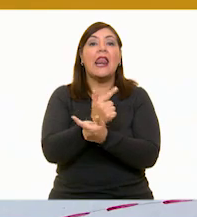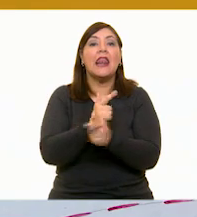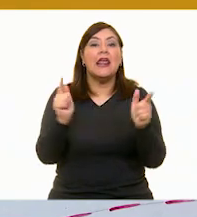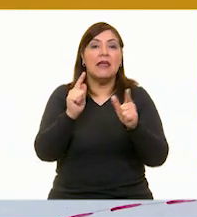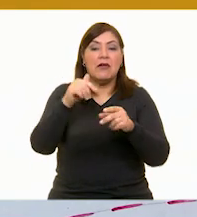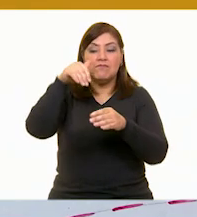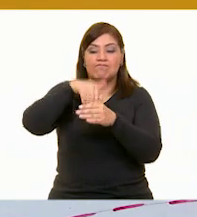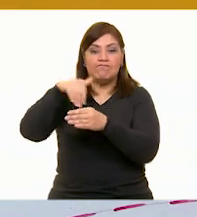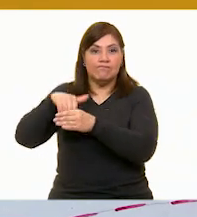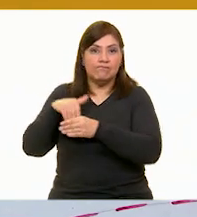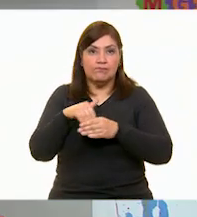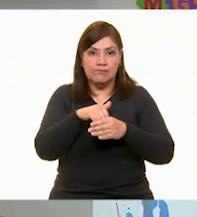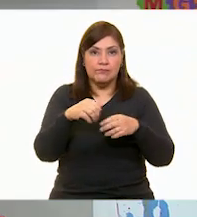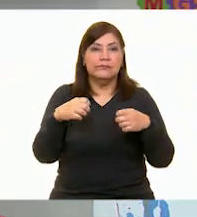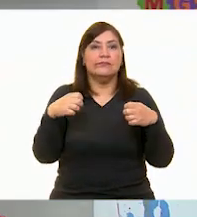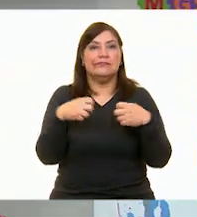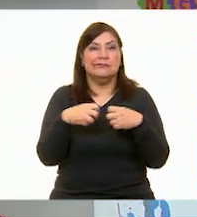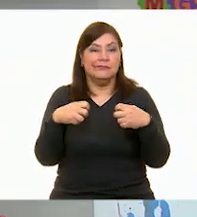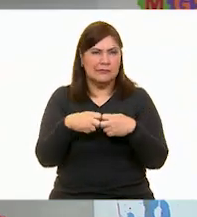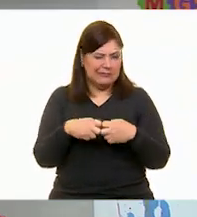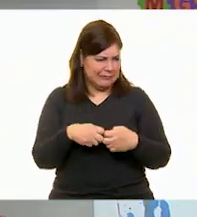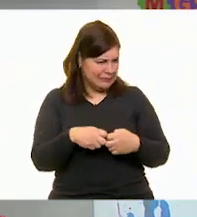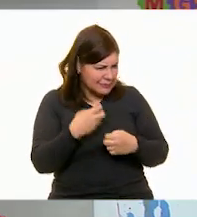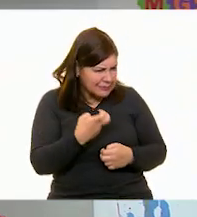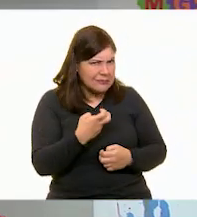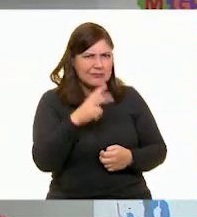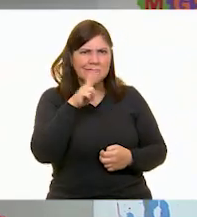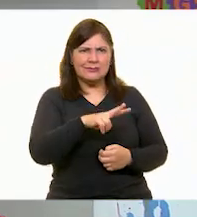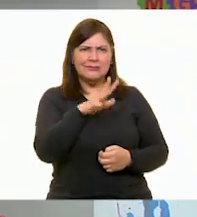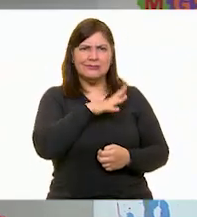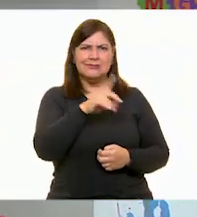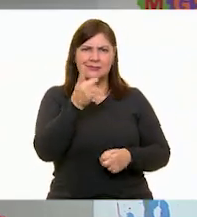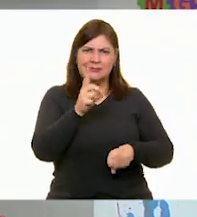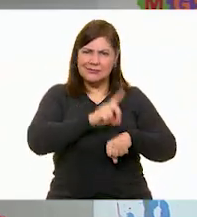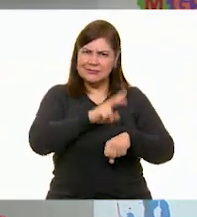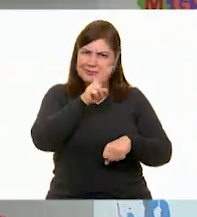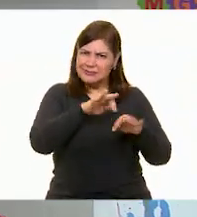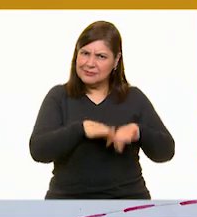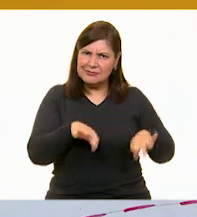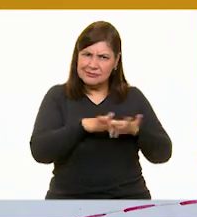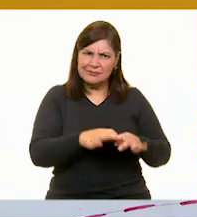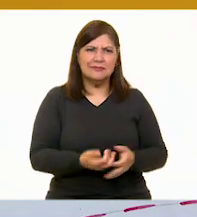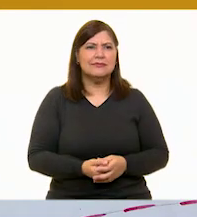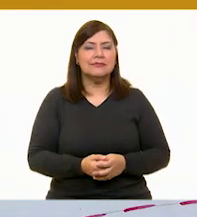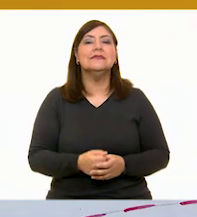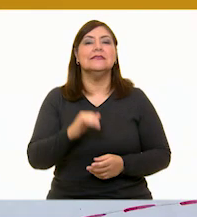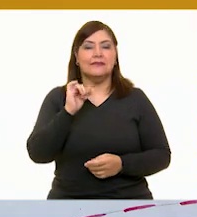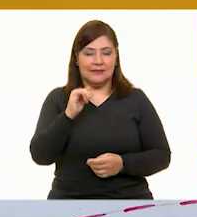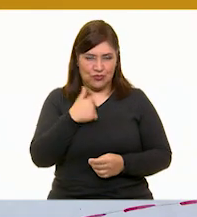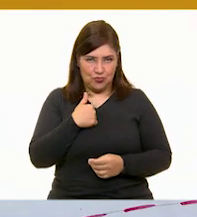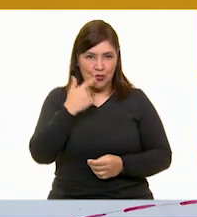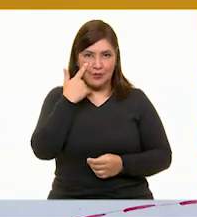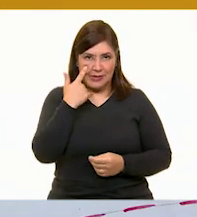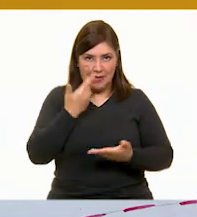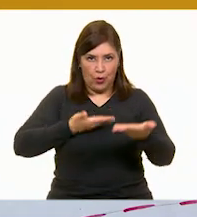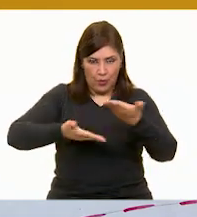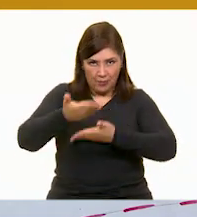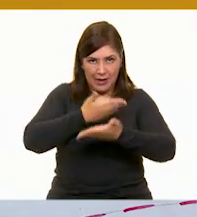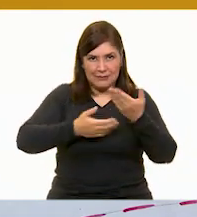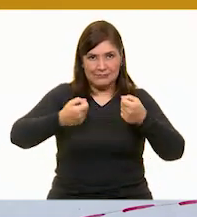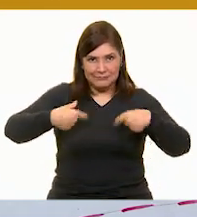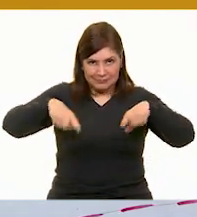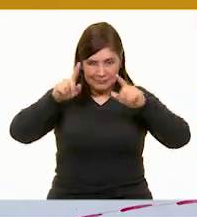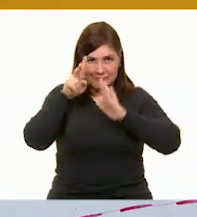Plástico. ¡Guau! Ah, yo no sabía que existía un día así de importante. Sí, y les voy a compartir este video